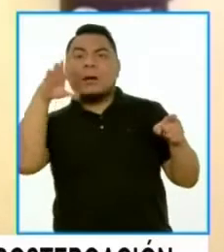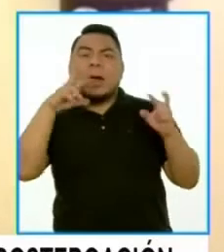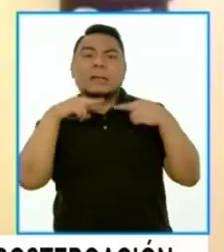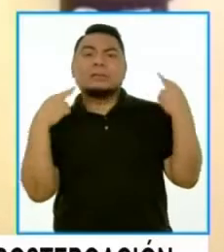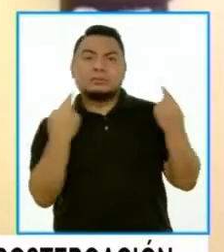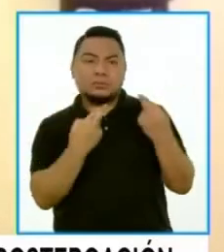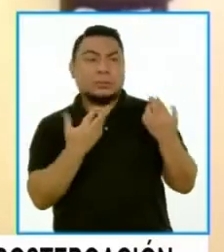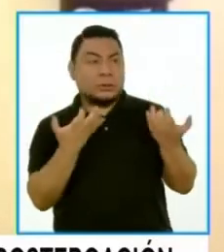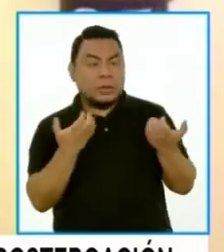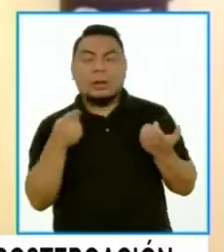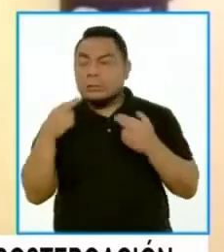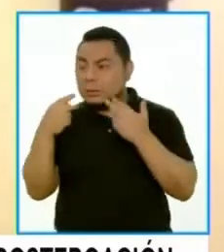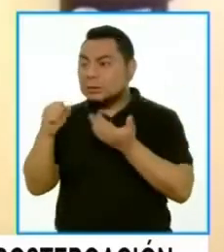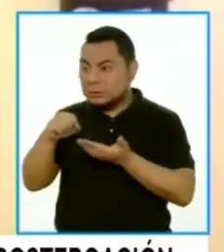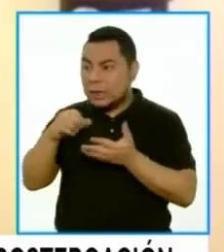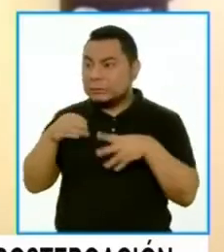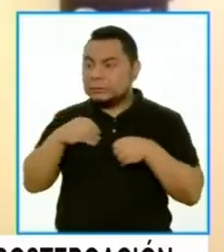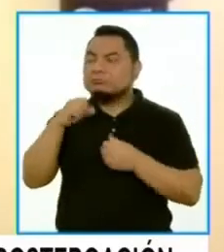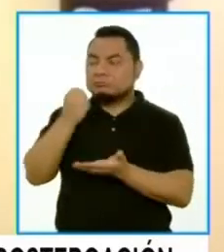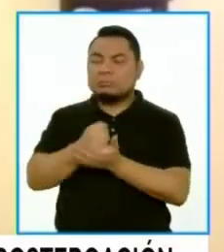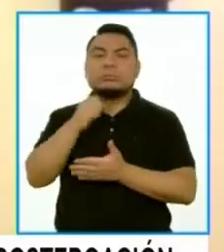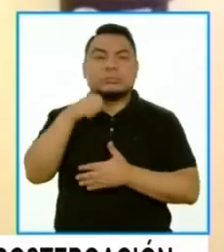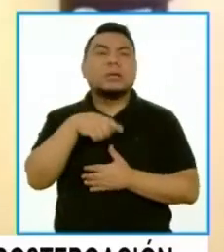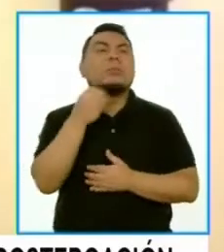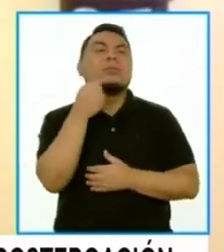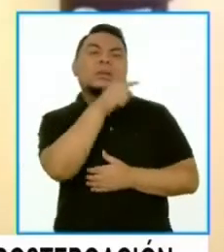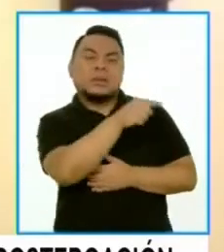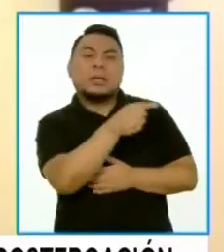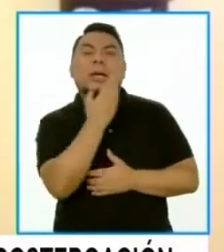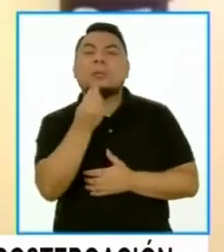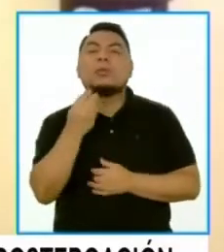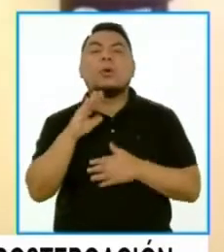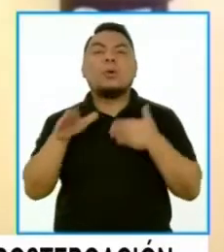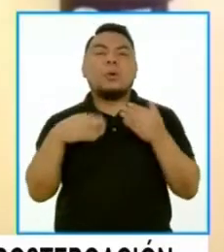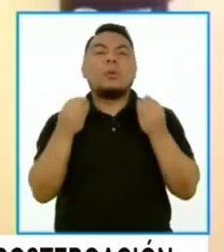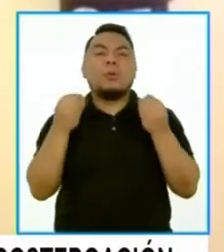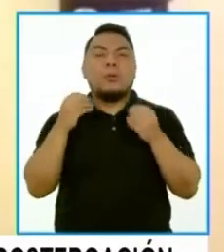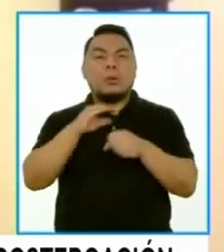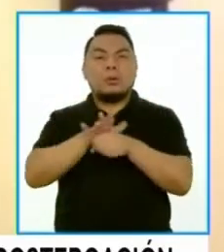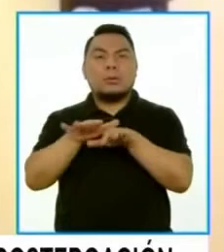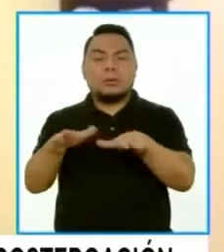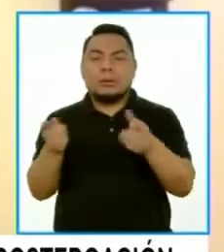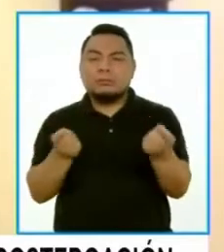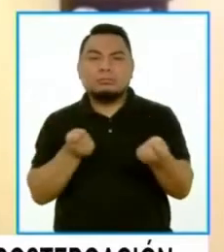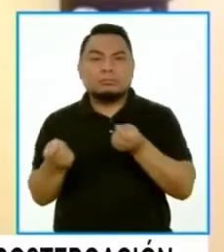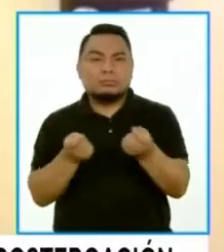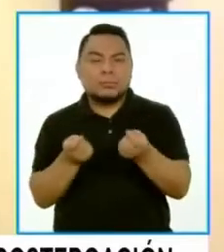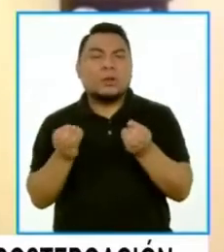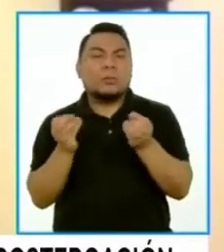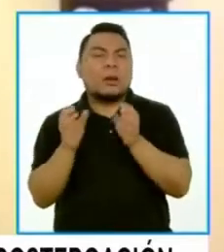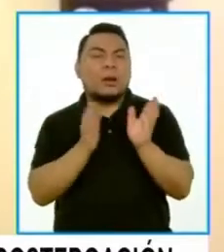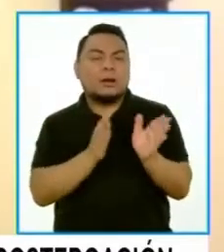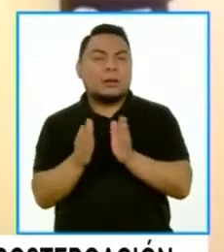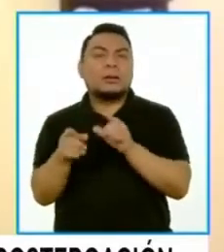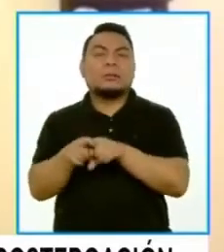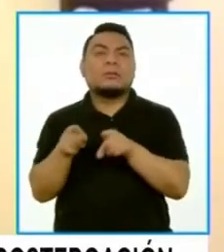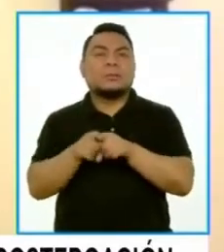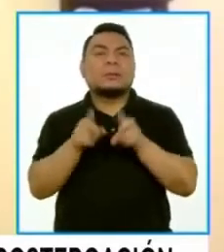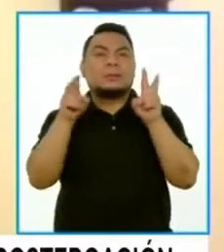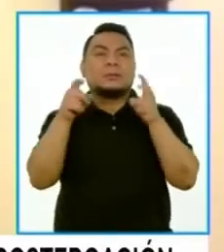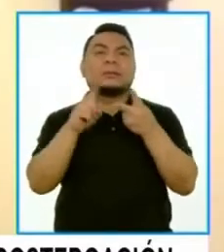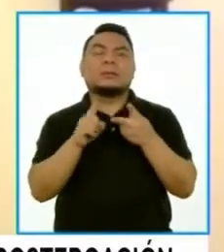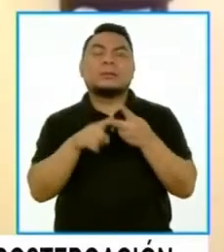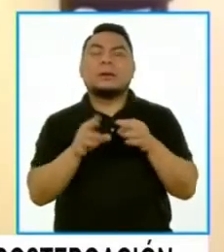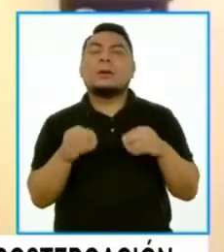para concertar acciones en torno al manejo de la pandemia y también en torno al tema de